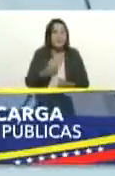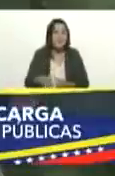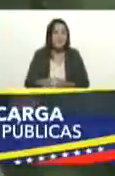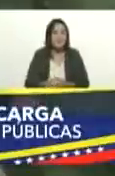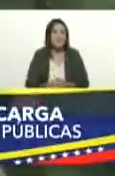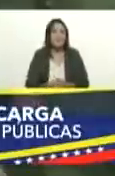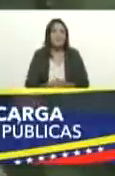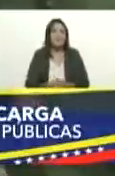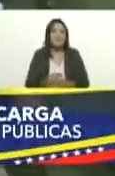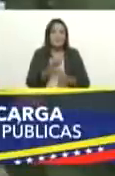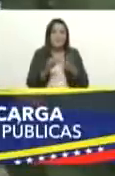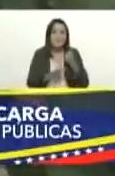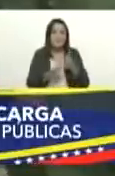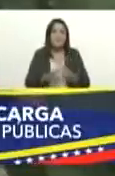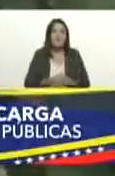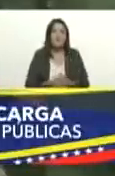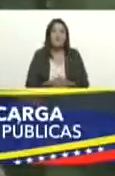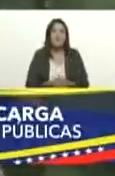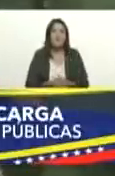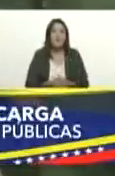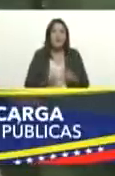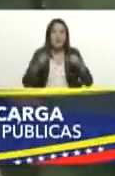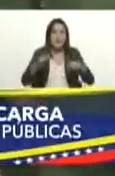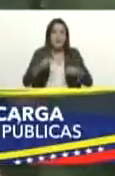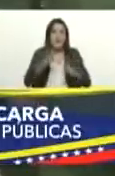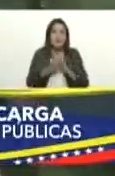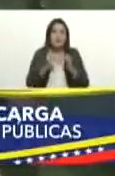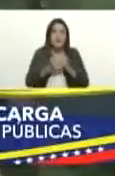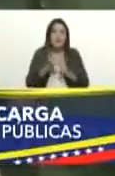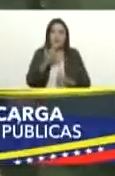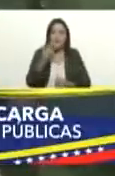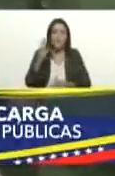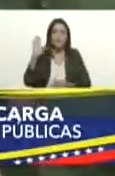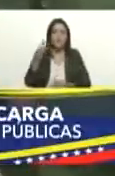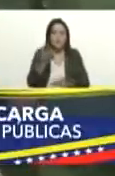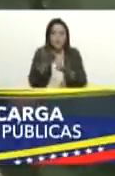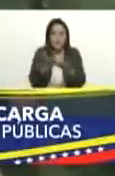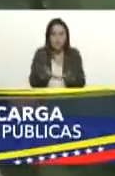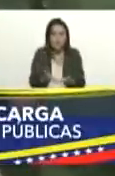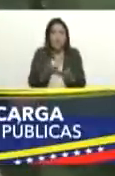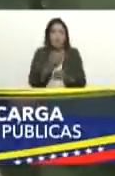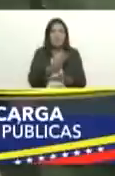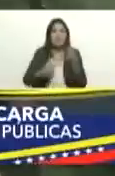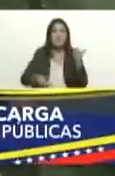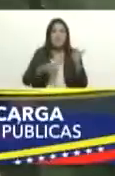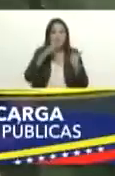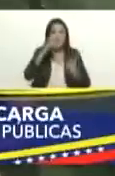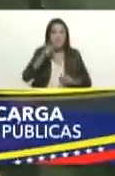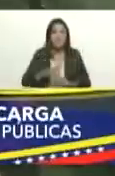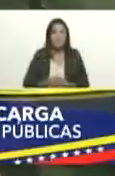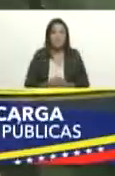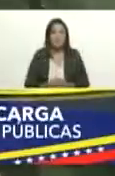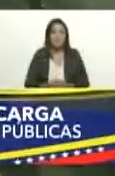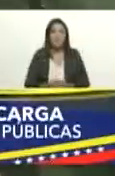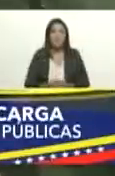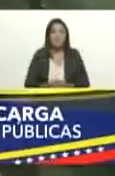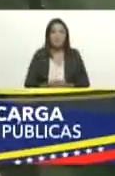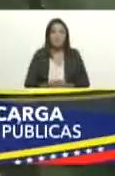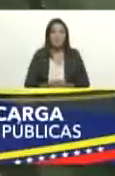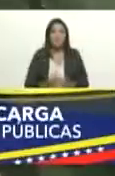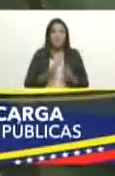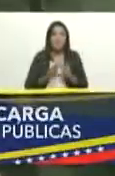aquí desde Anzuate y ratificamos nuestro compromiso con usted y por supuesto con esta lucha en contra de la corrupción adelante presidente